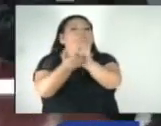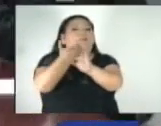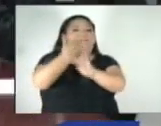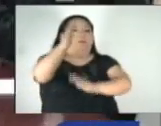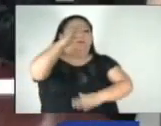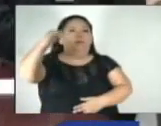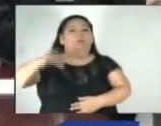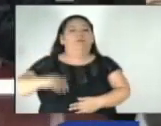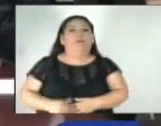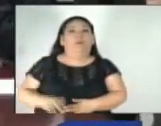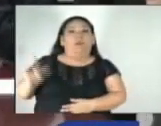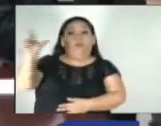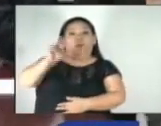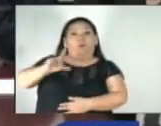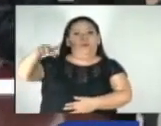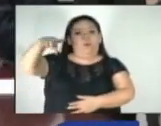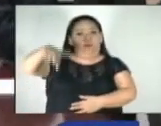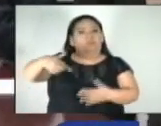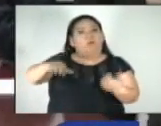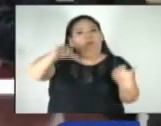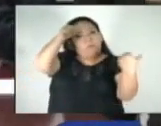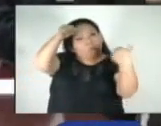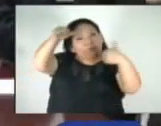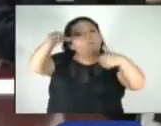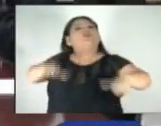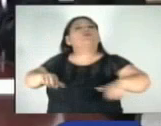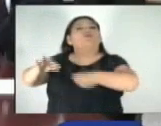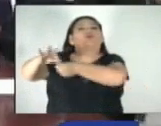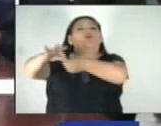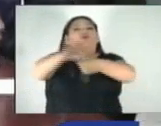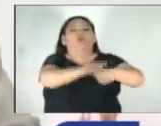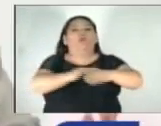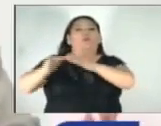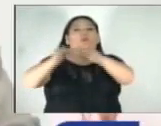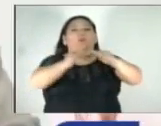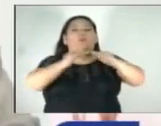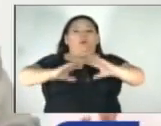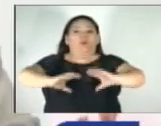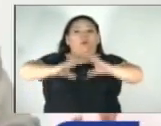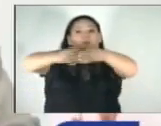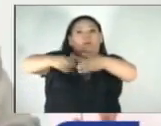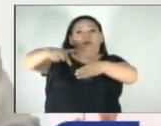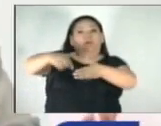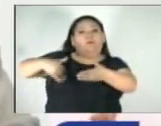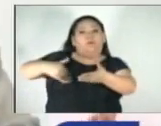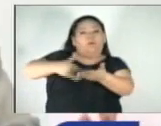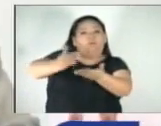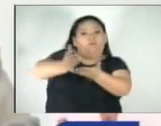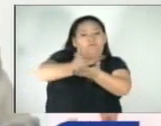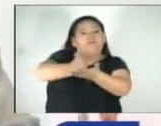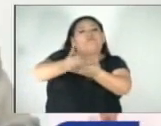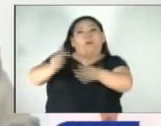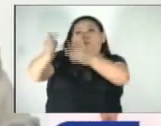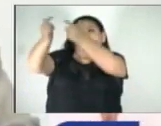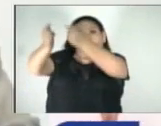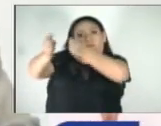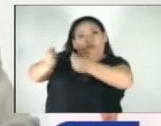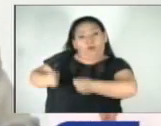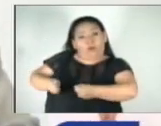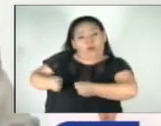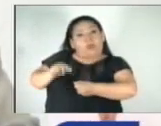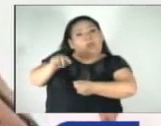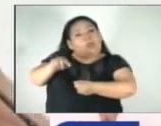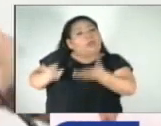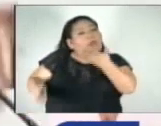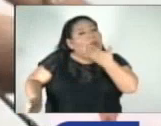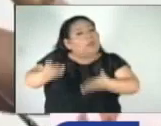país. Este mismo lunes se aprobó de forma unánime el dictamen en la Comisión de Hacienda y Especial del Presupuesto en la Asamblea Legislativa